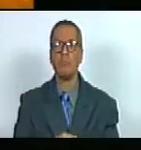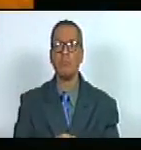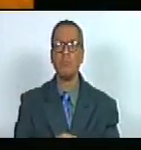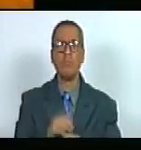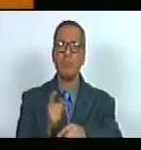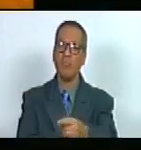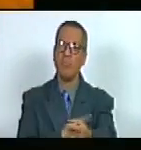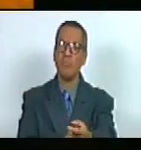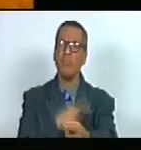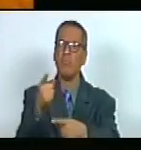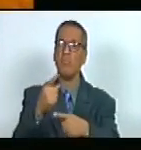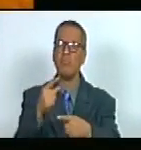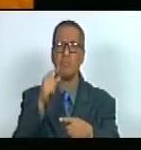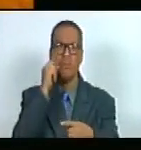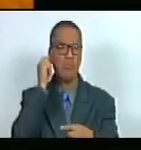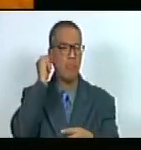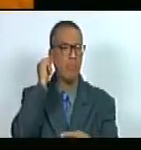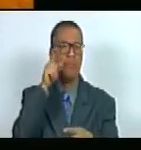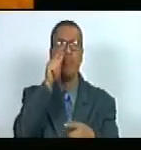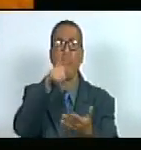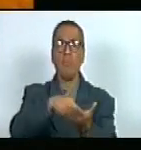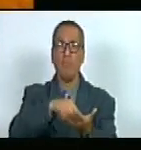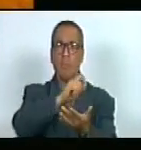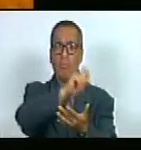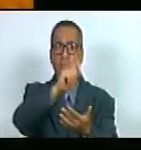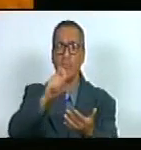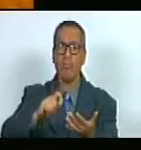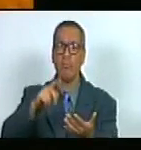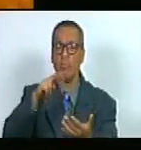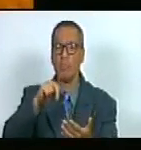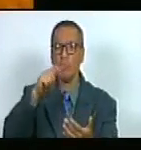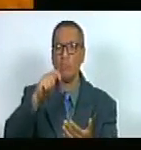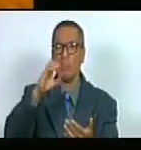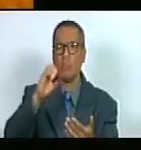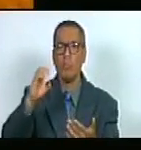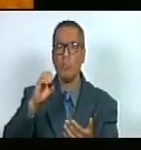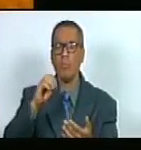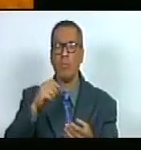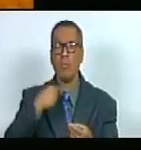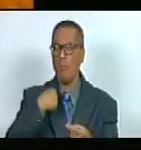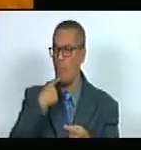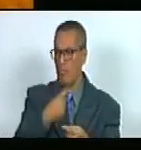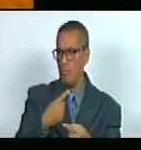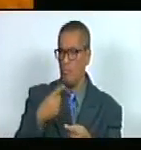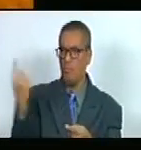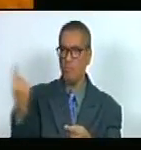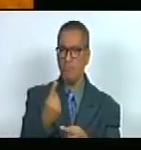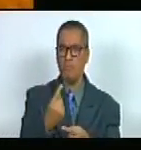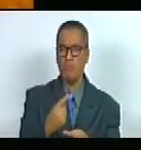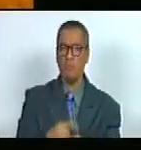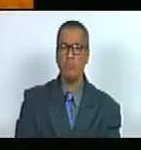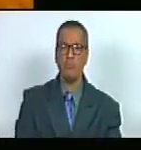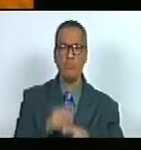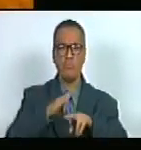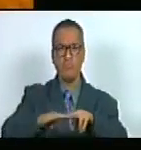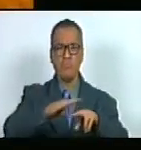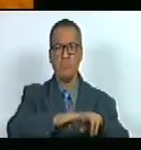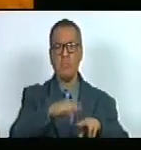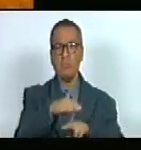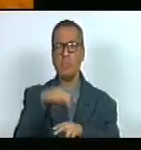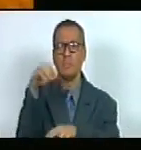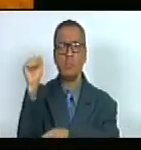hermanito hermanita o hermanito vayan a pintar eso en moitaco me cuentan que fue la gente de los niñitos